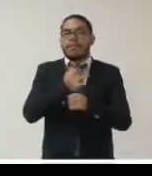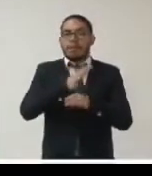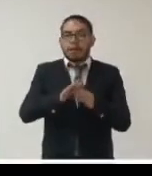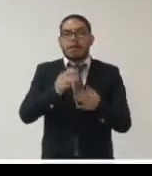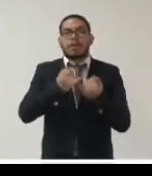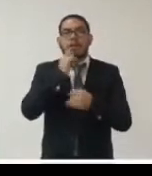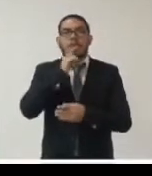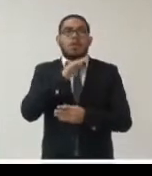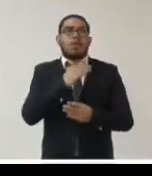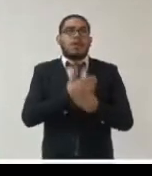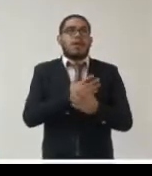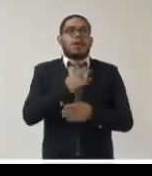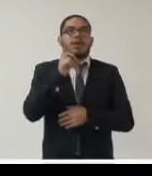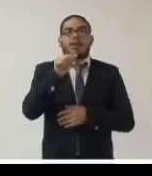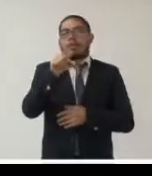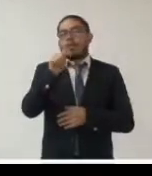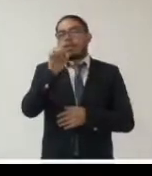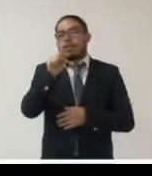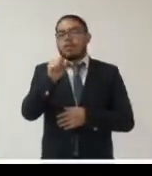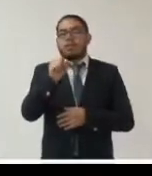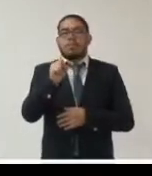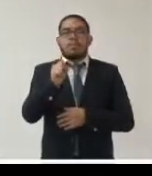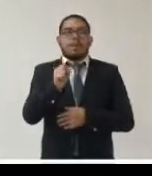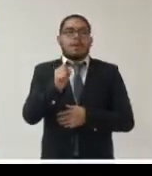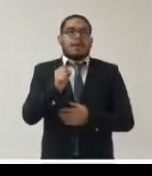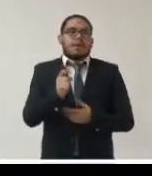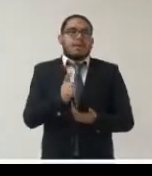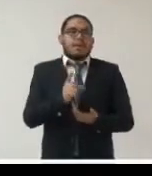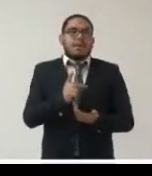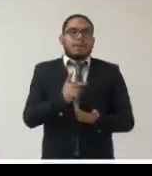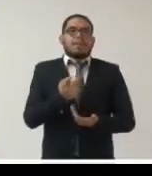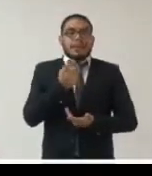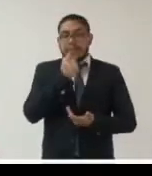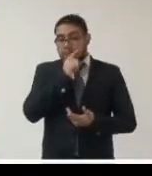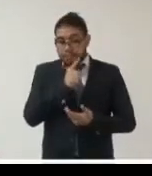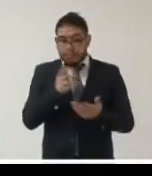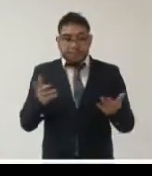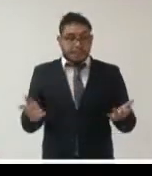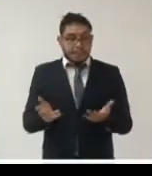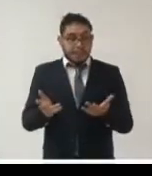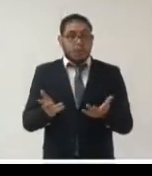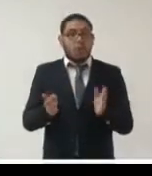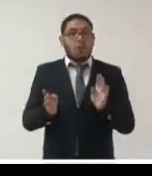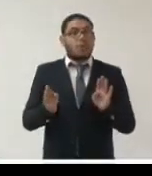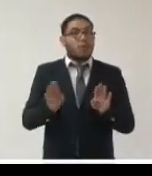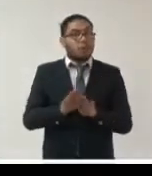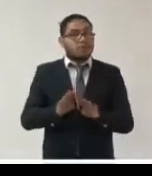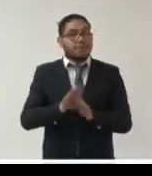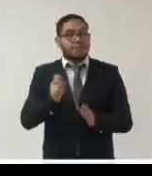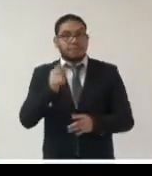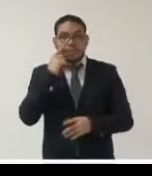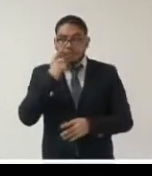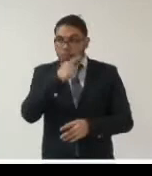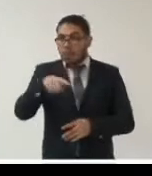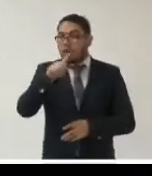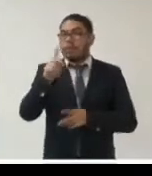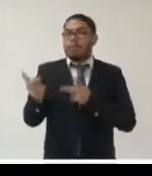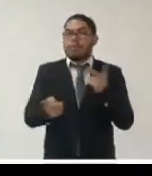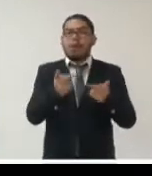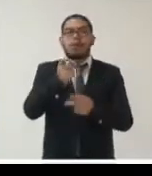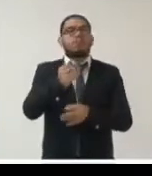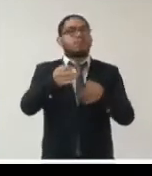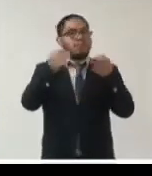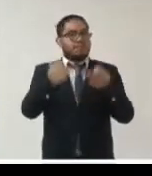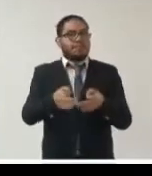personales pero también de manera muy importante provocar una rendición de cuentas correcta del